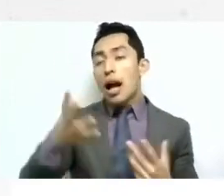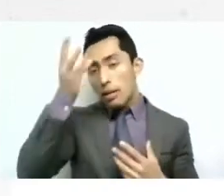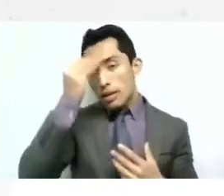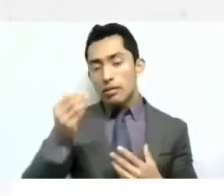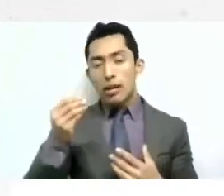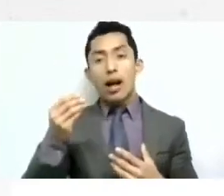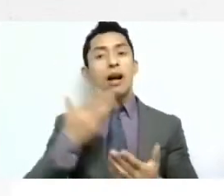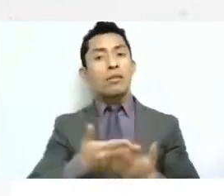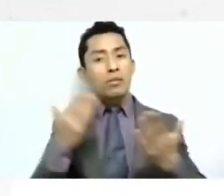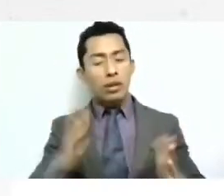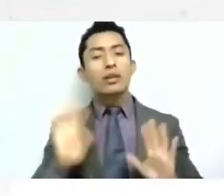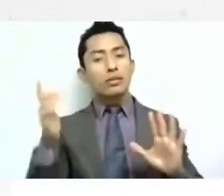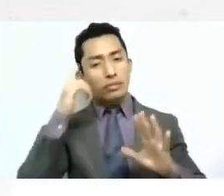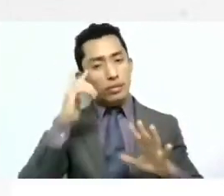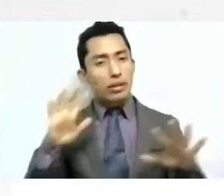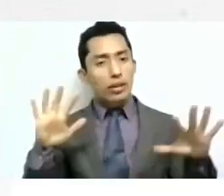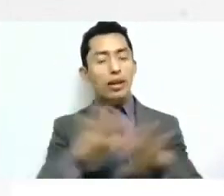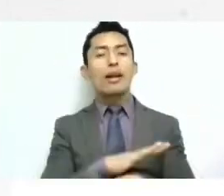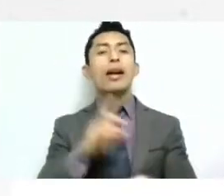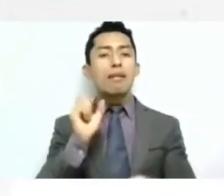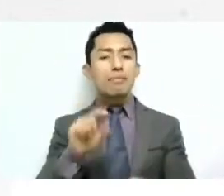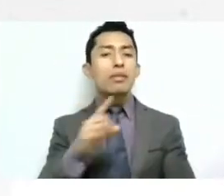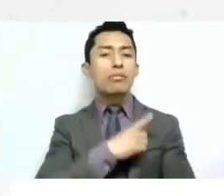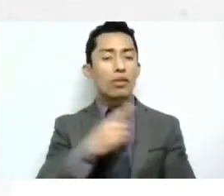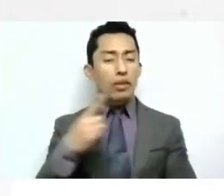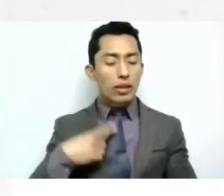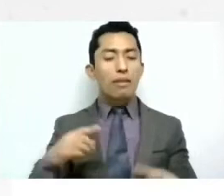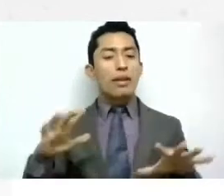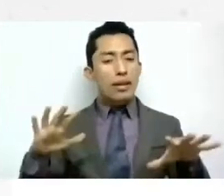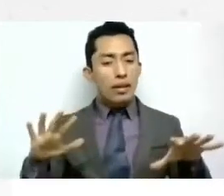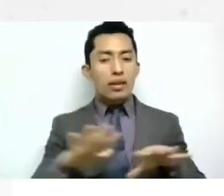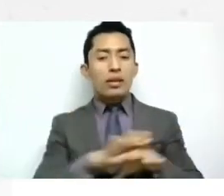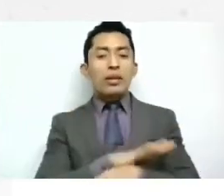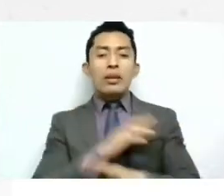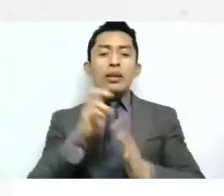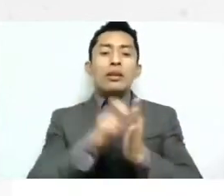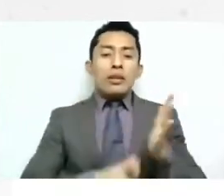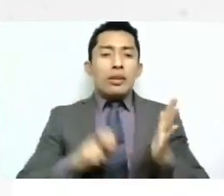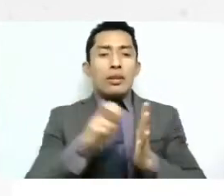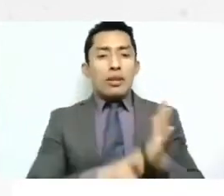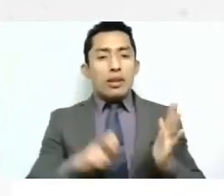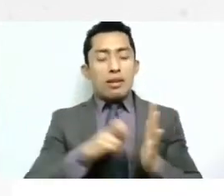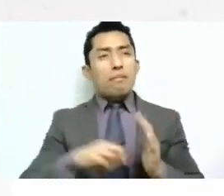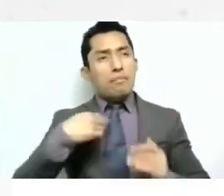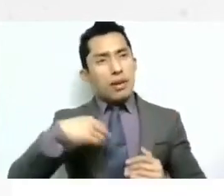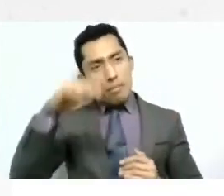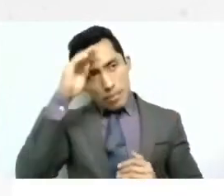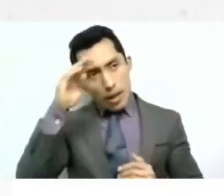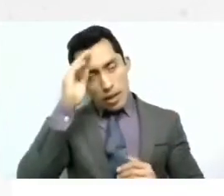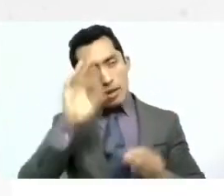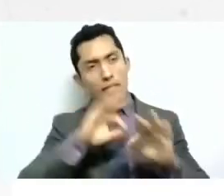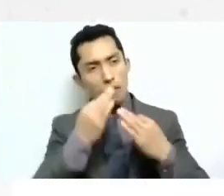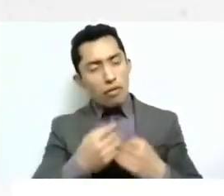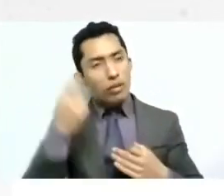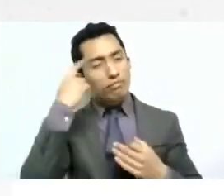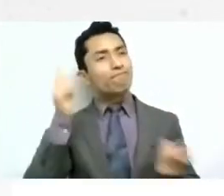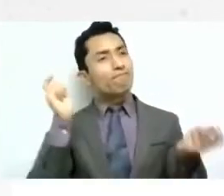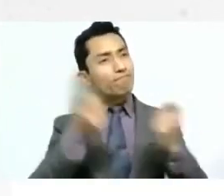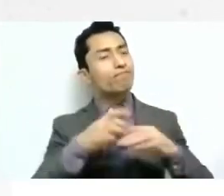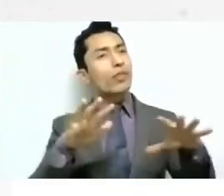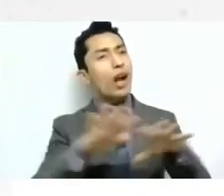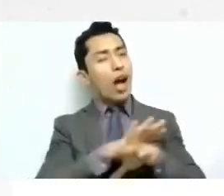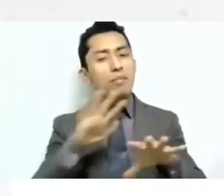evolucionando y tenemos que cambiarlo tenemos que ir modificando nuestra concepción nuestra forma de pensar nuestra forma de ver